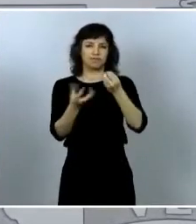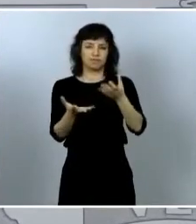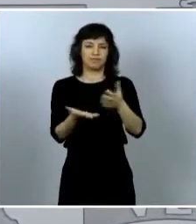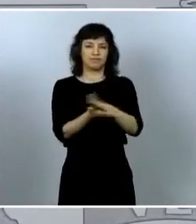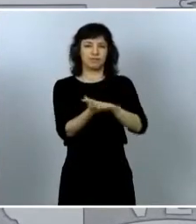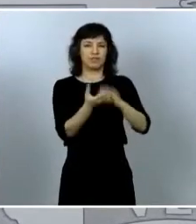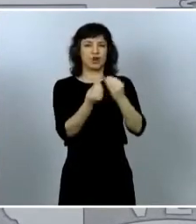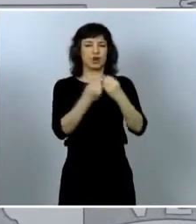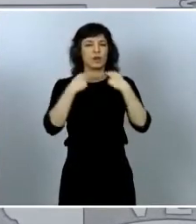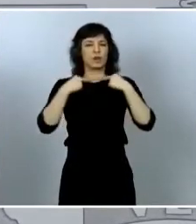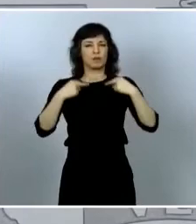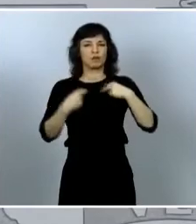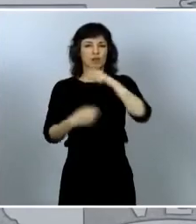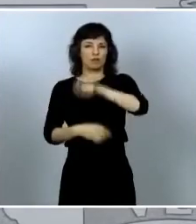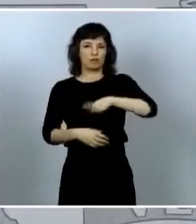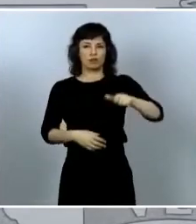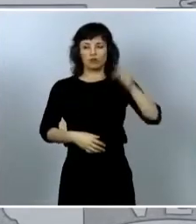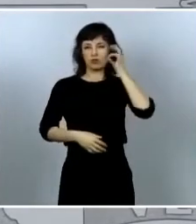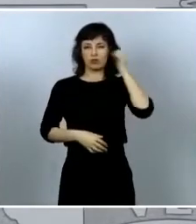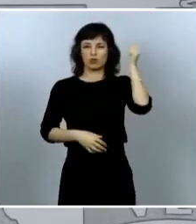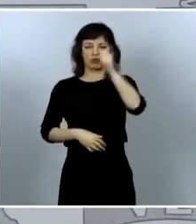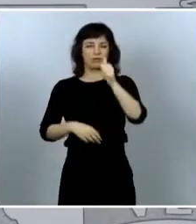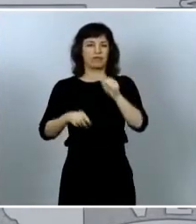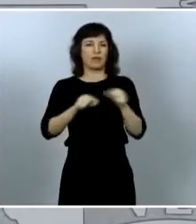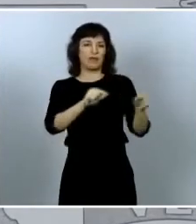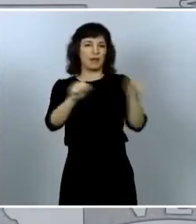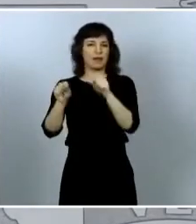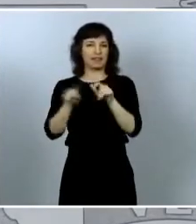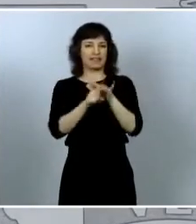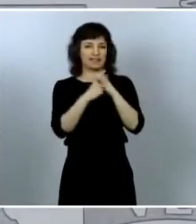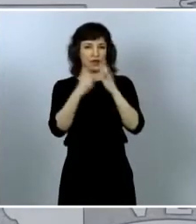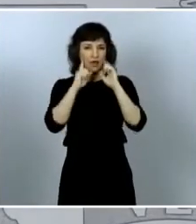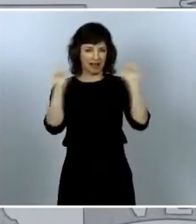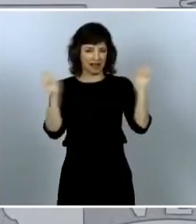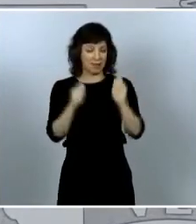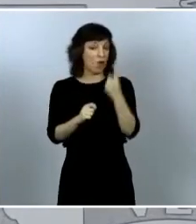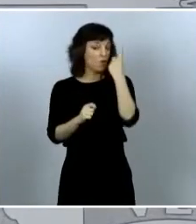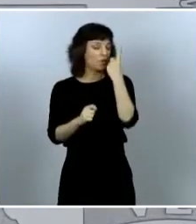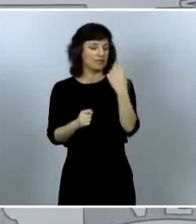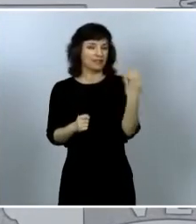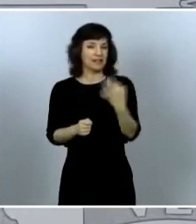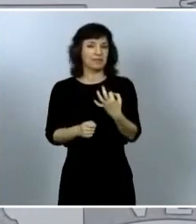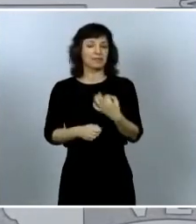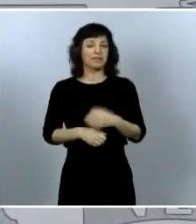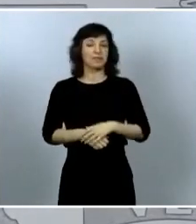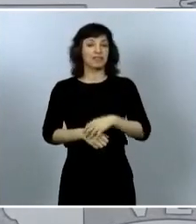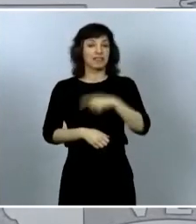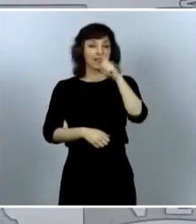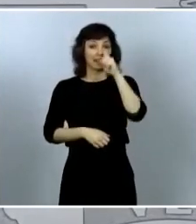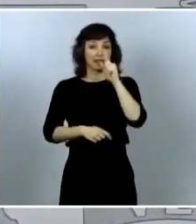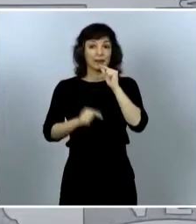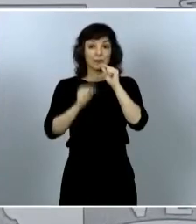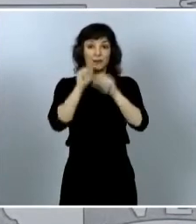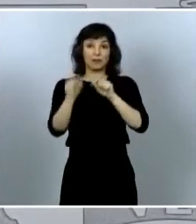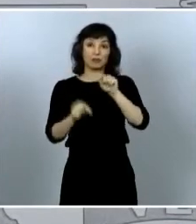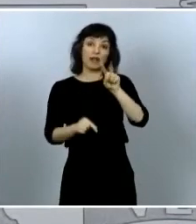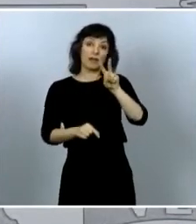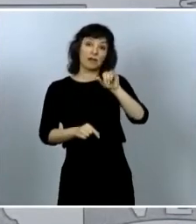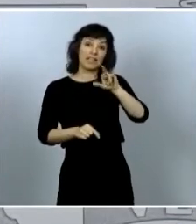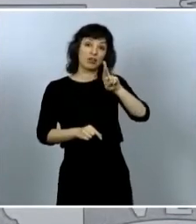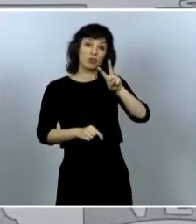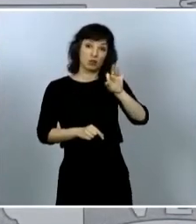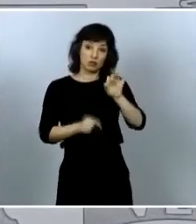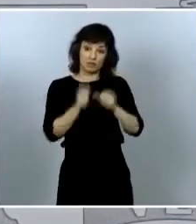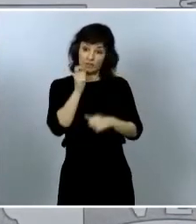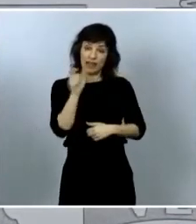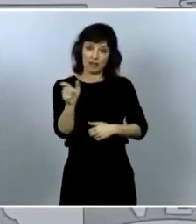sobre el estado de alarma es el recordatorio de que virus el término la palabra virus es un término que viene del